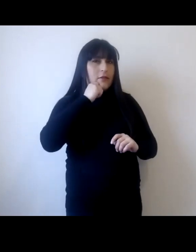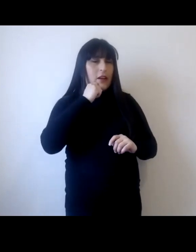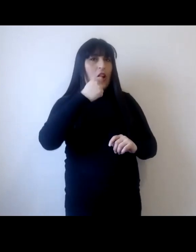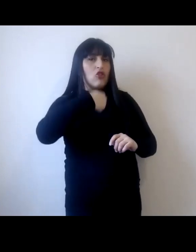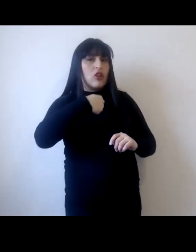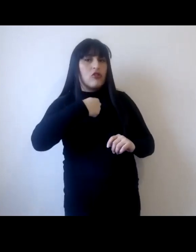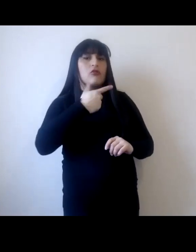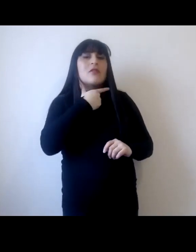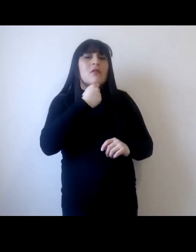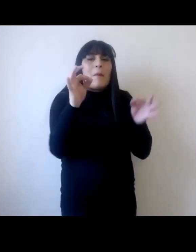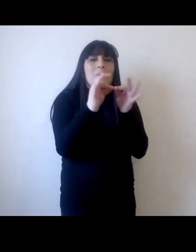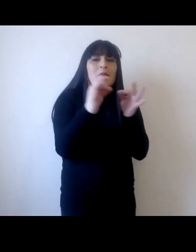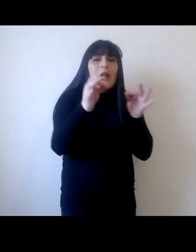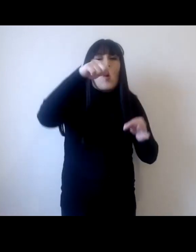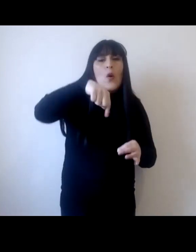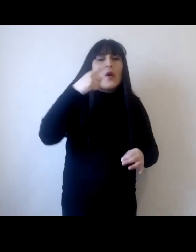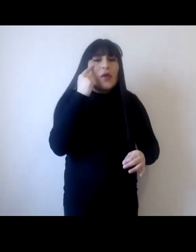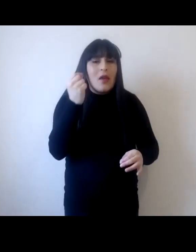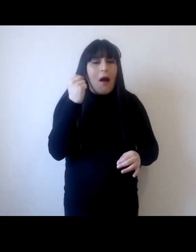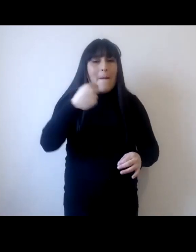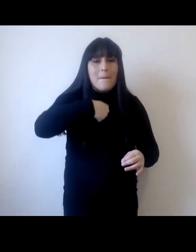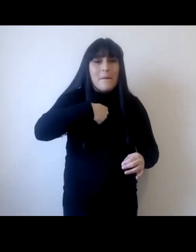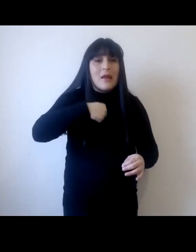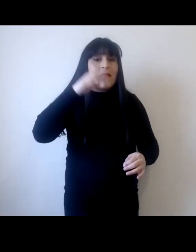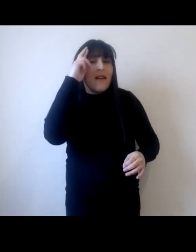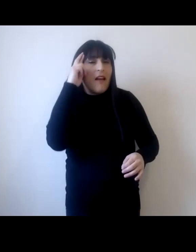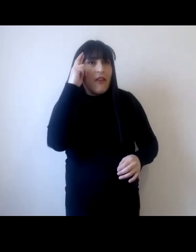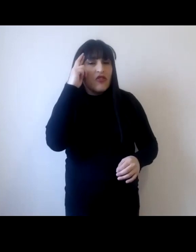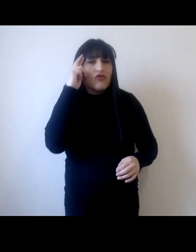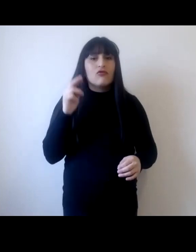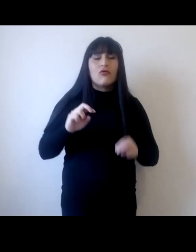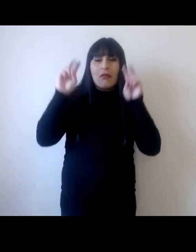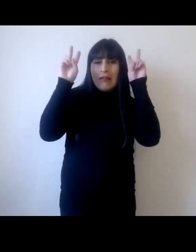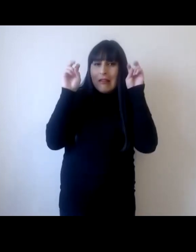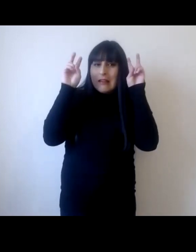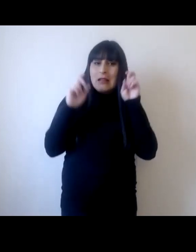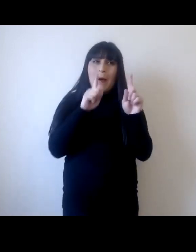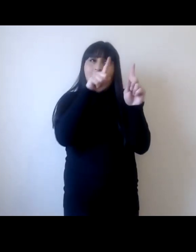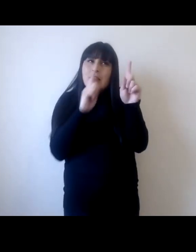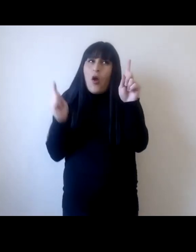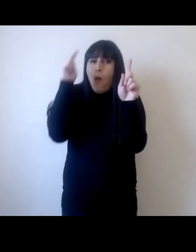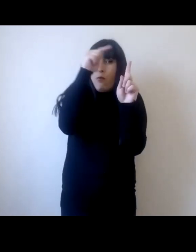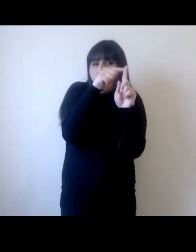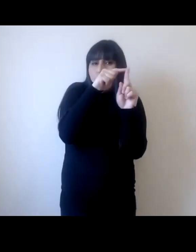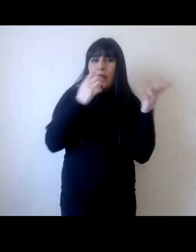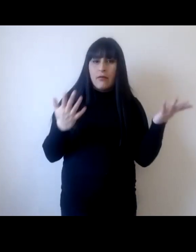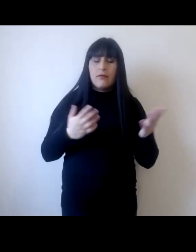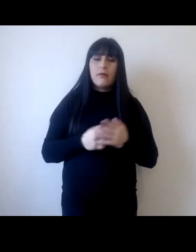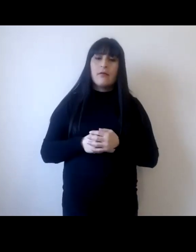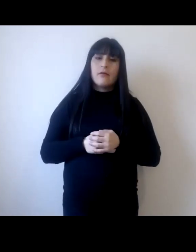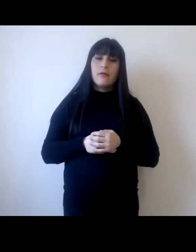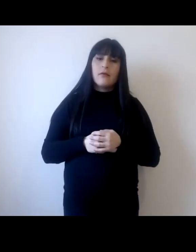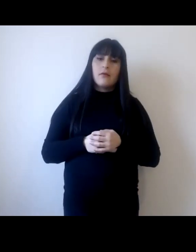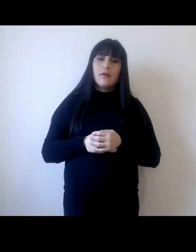orientar mis reflexiones en torno a ese objetivo que es el que se